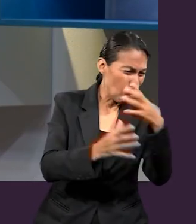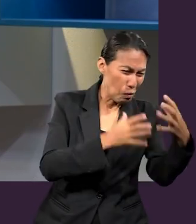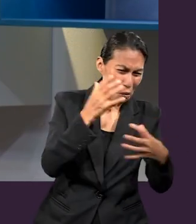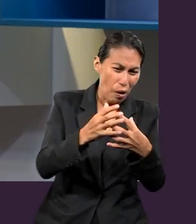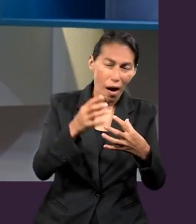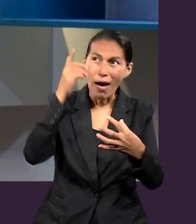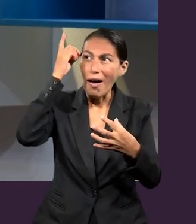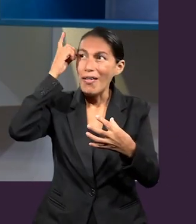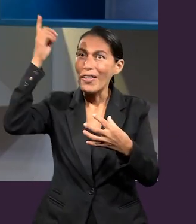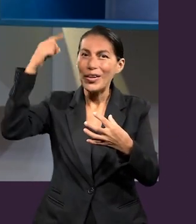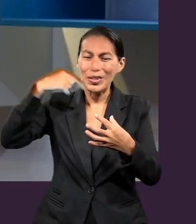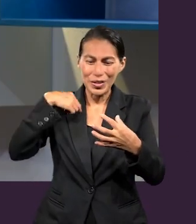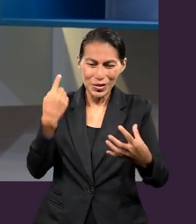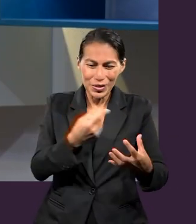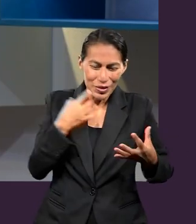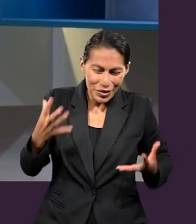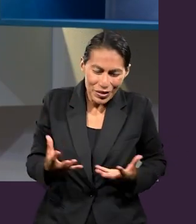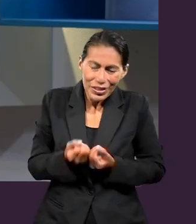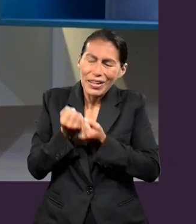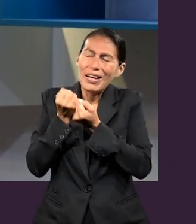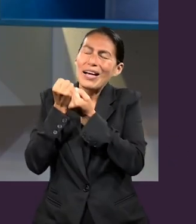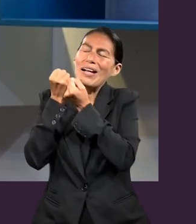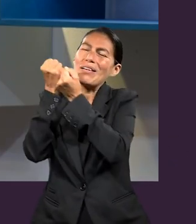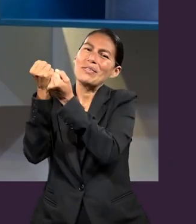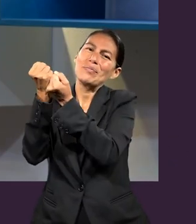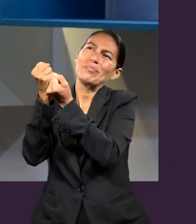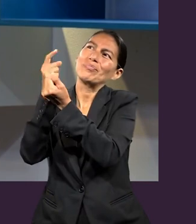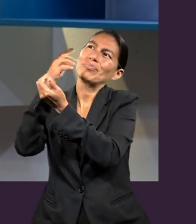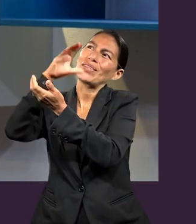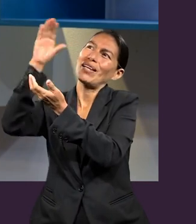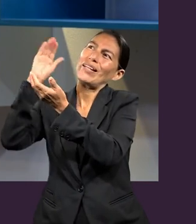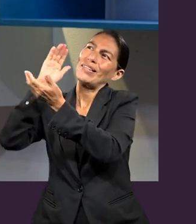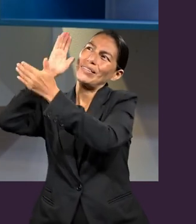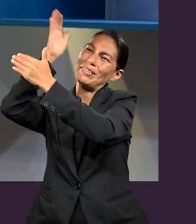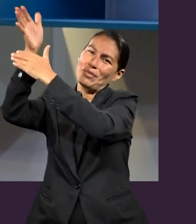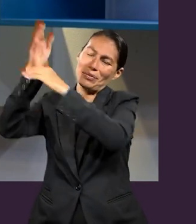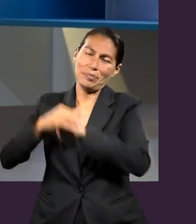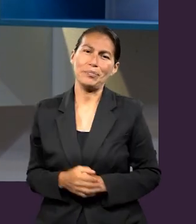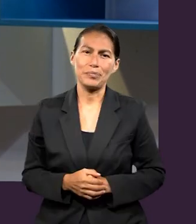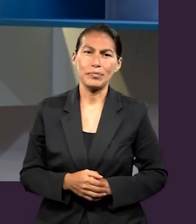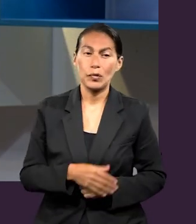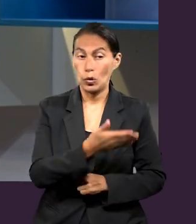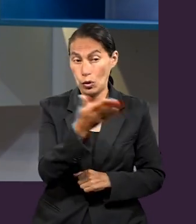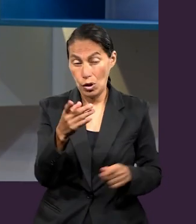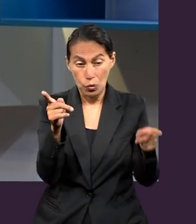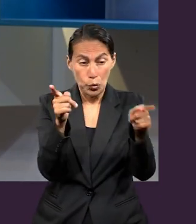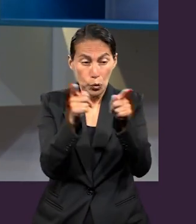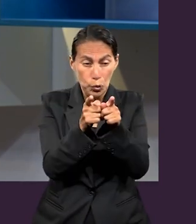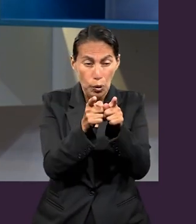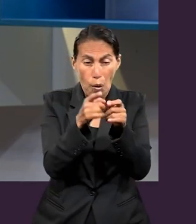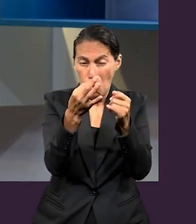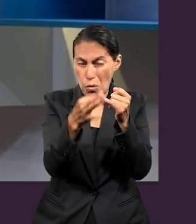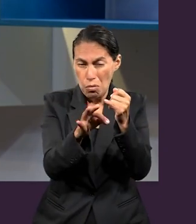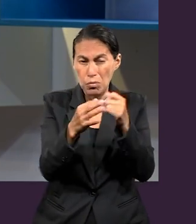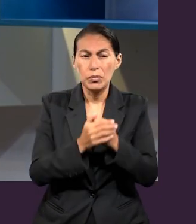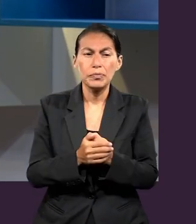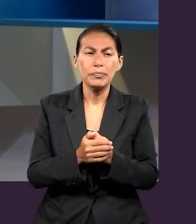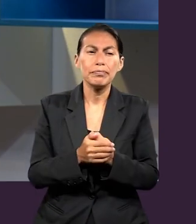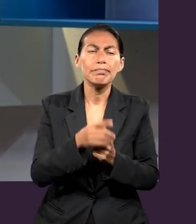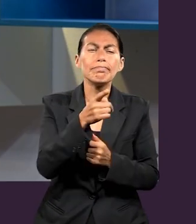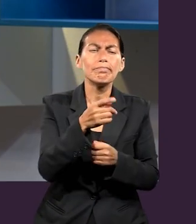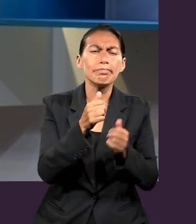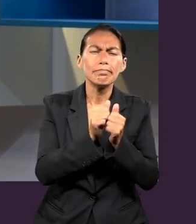para concluir, si ustedes tuvieran que resumir en forma breve una conclusión o una verdad